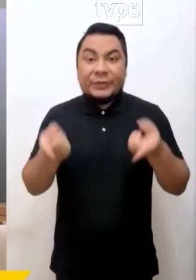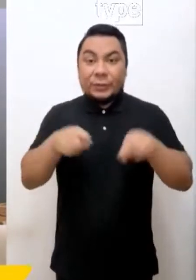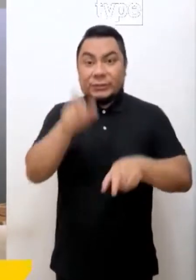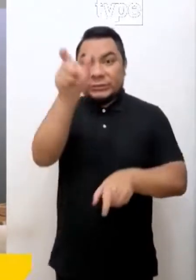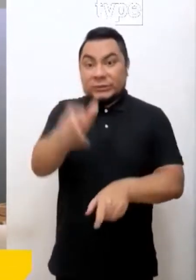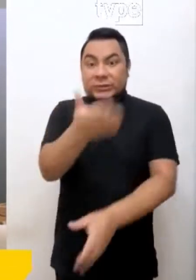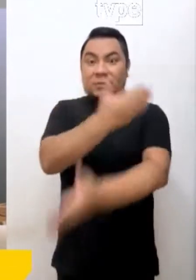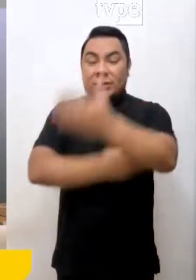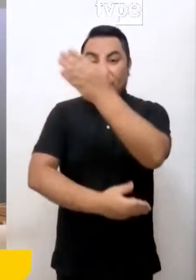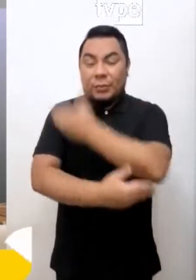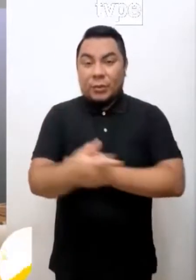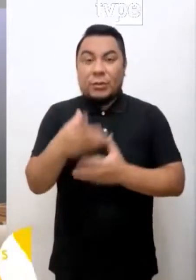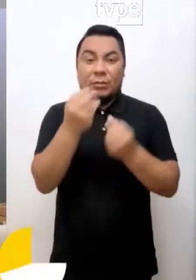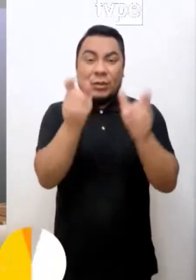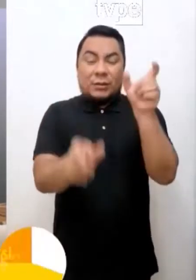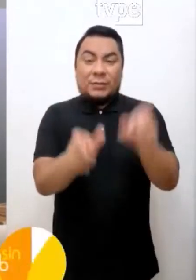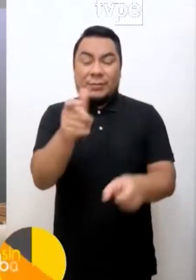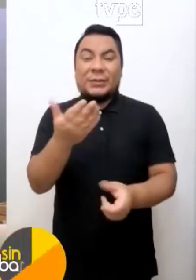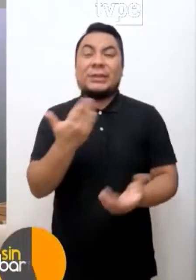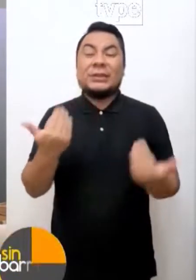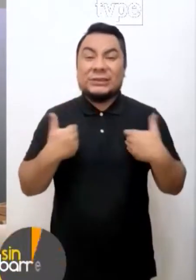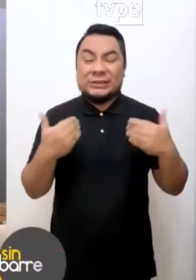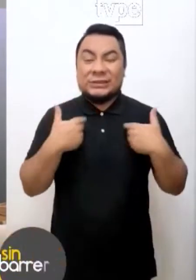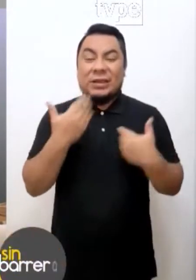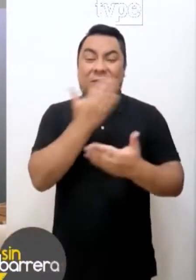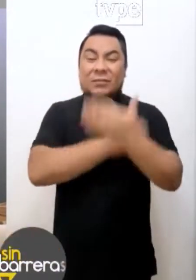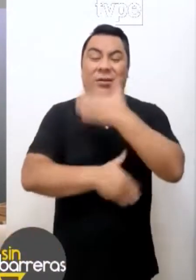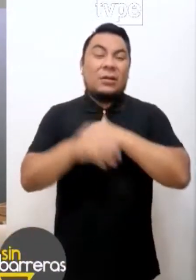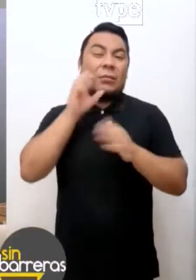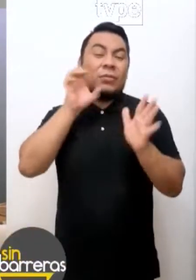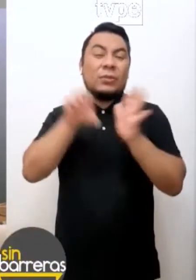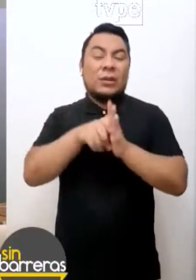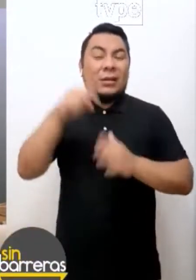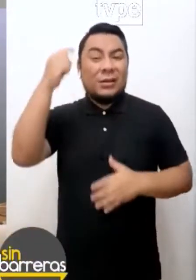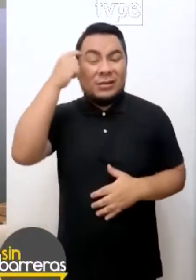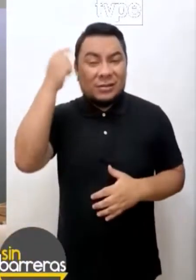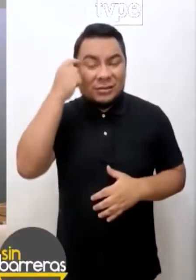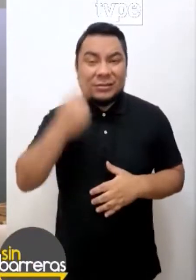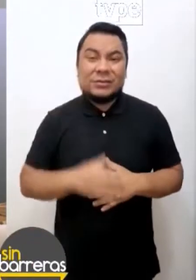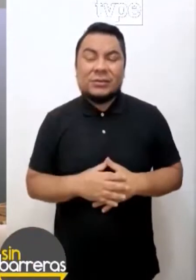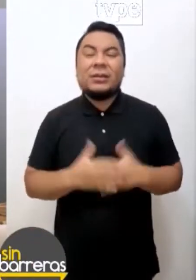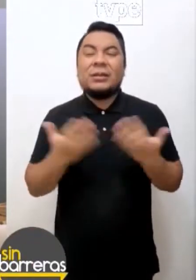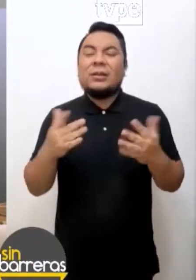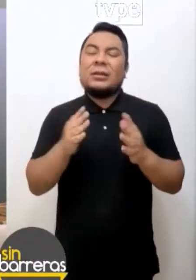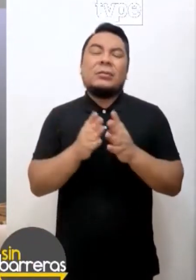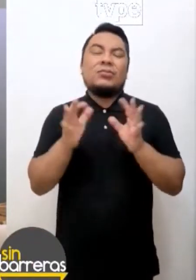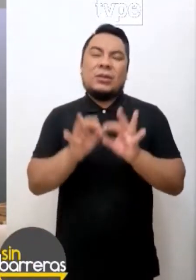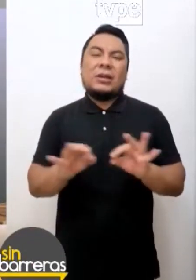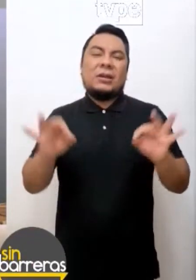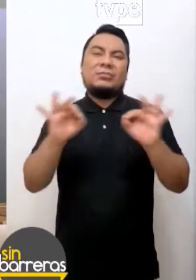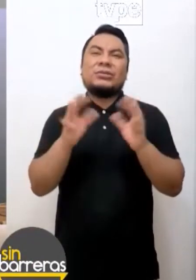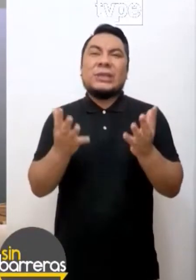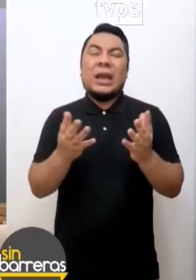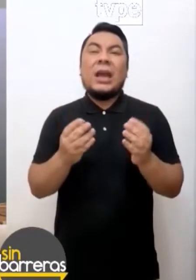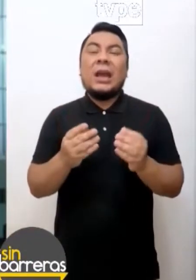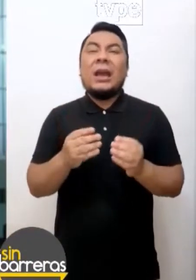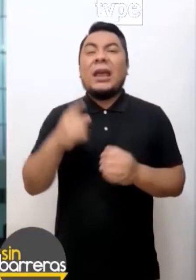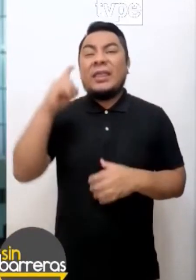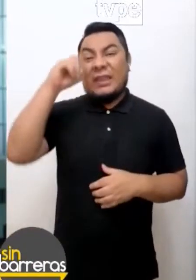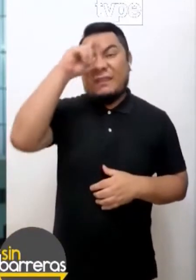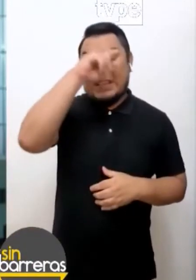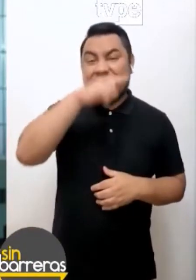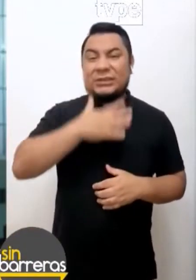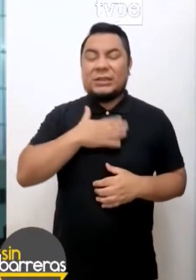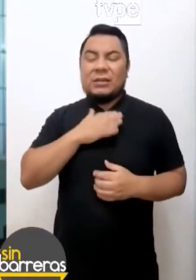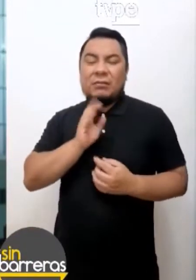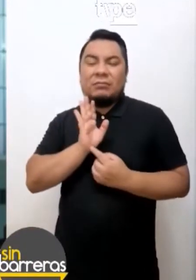alguna discapacidad, muchas de las personas que tienen alguna discapacidad, por ejemplo, intelectual o cognitiva, es muy difícil identificar o